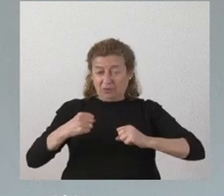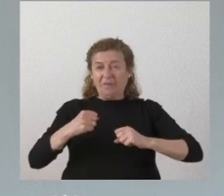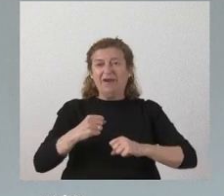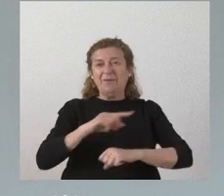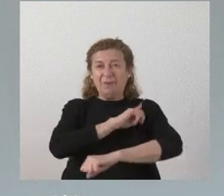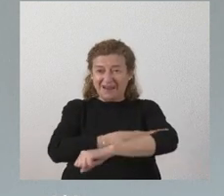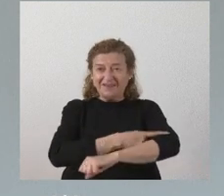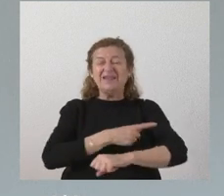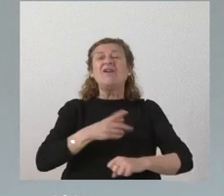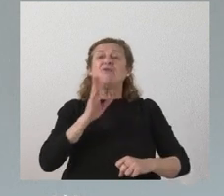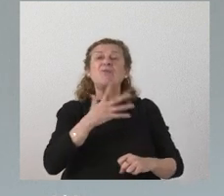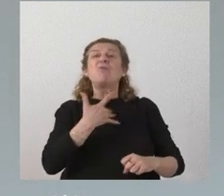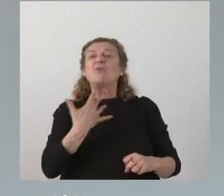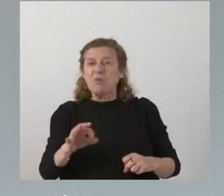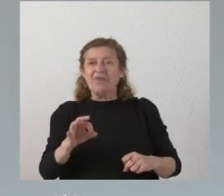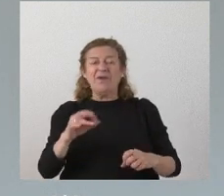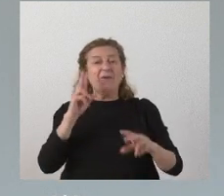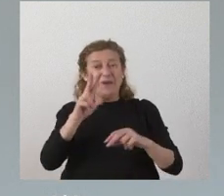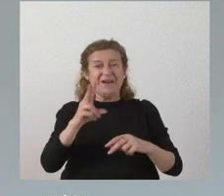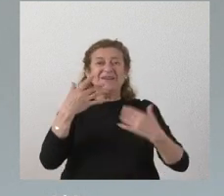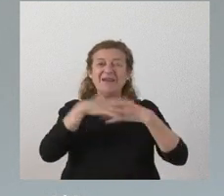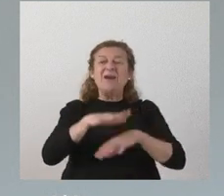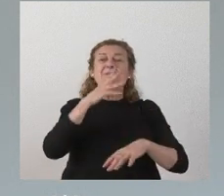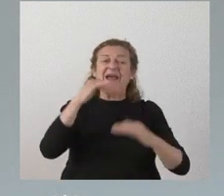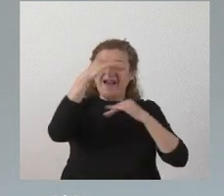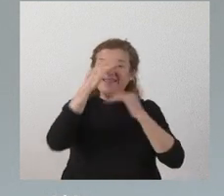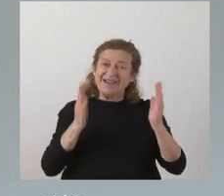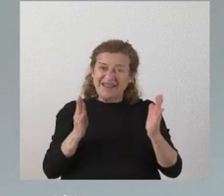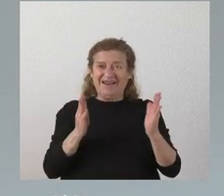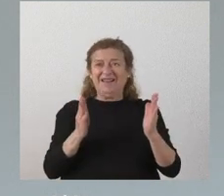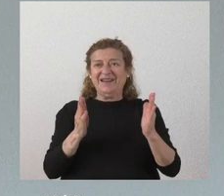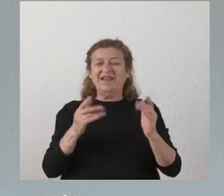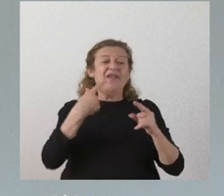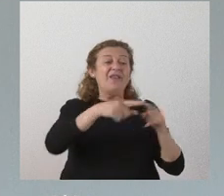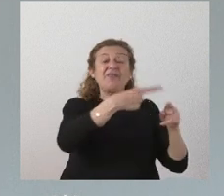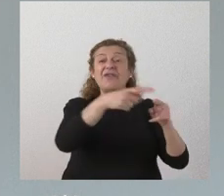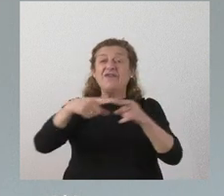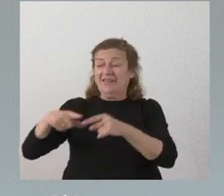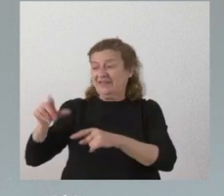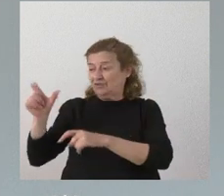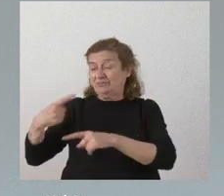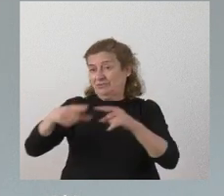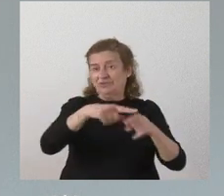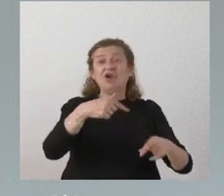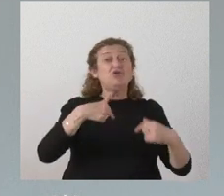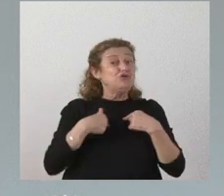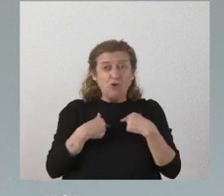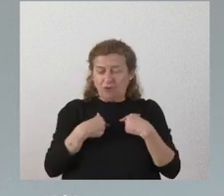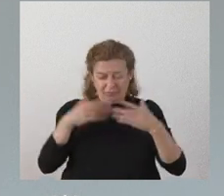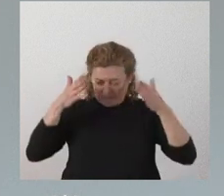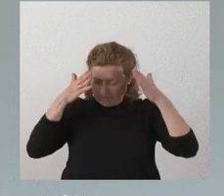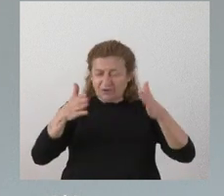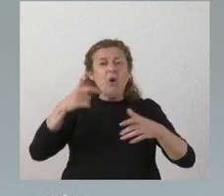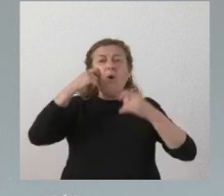el cual puede verse inmerso para atender las distintas educaciones yo estoy entregado en